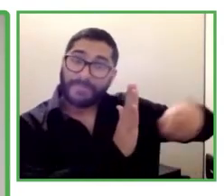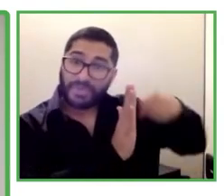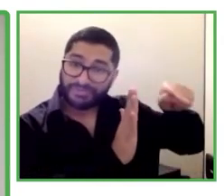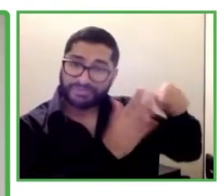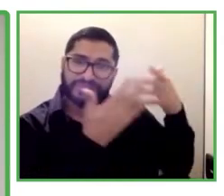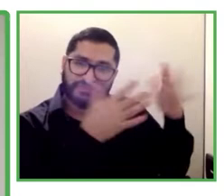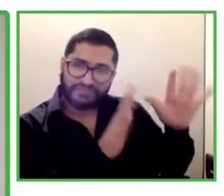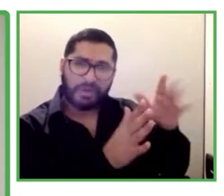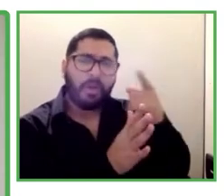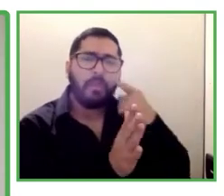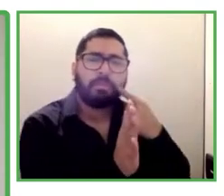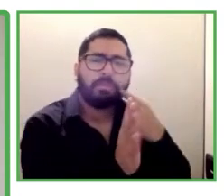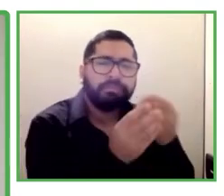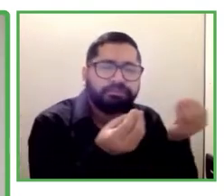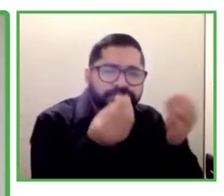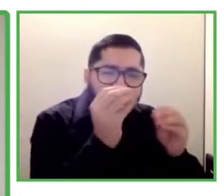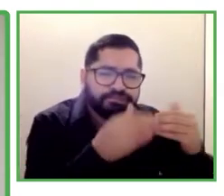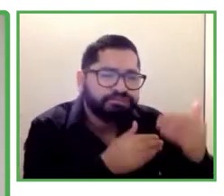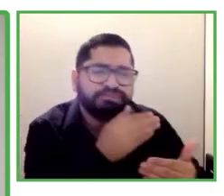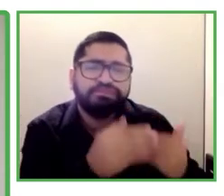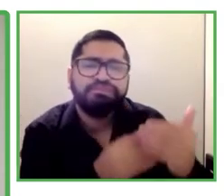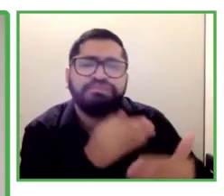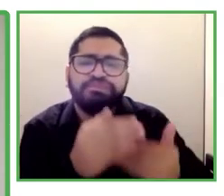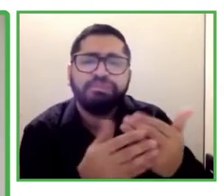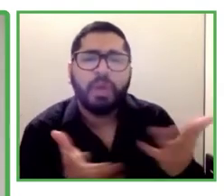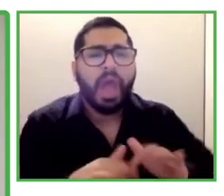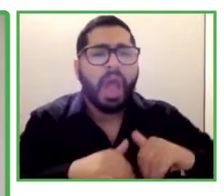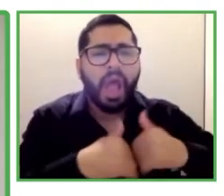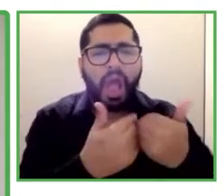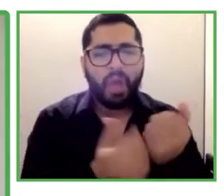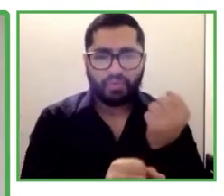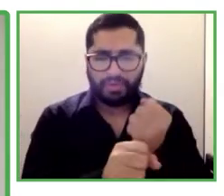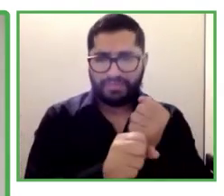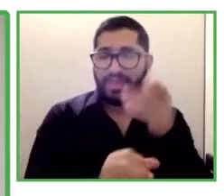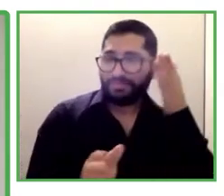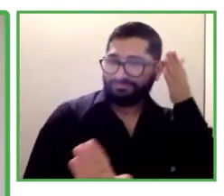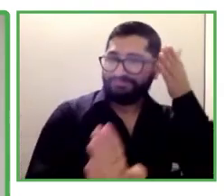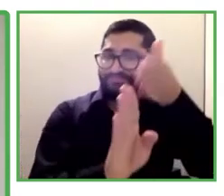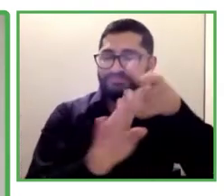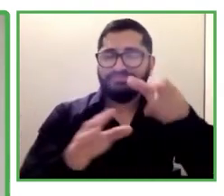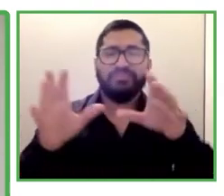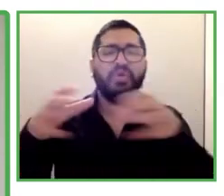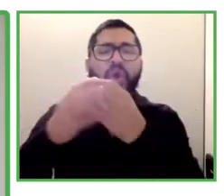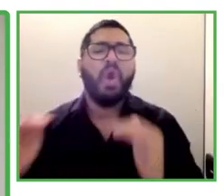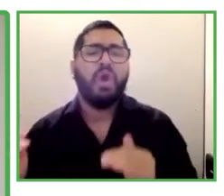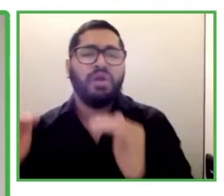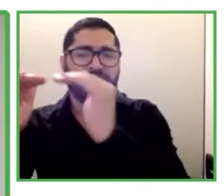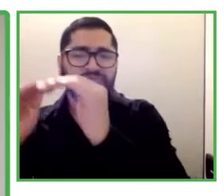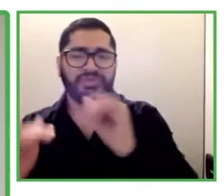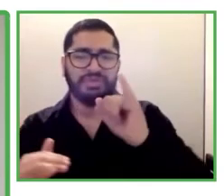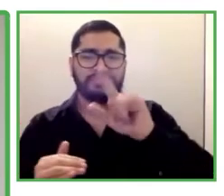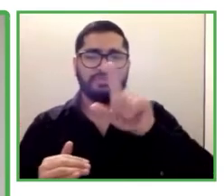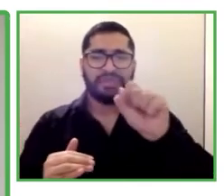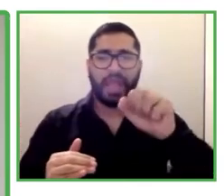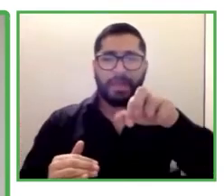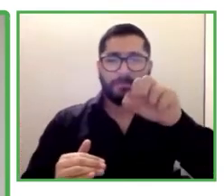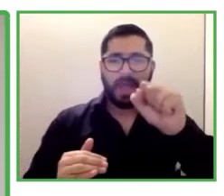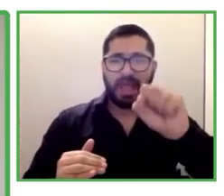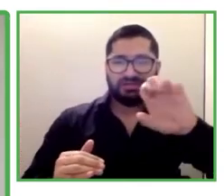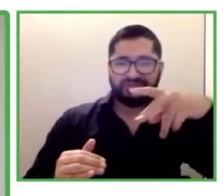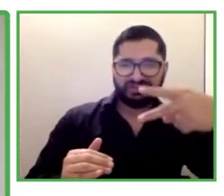Fundación Zapanci en Turquía o partners como World Vision o como el Token Center of Development